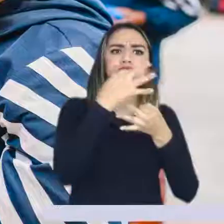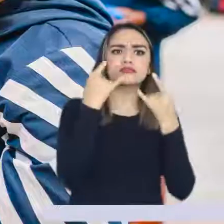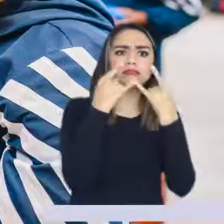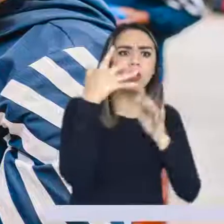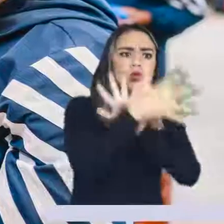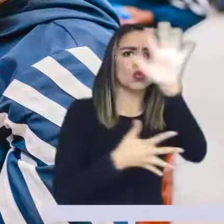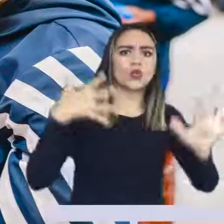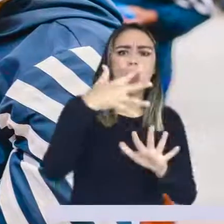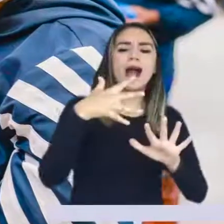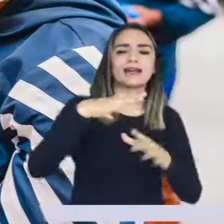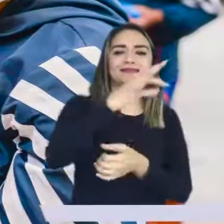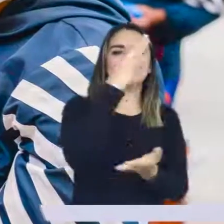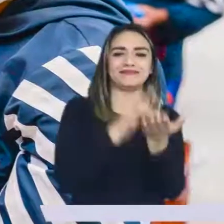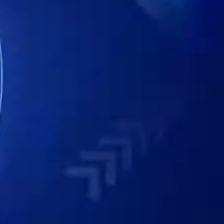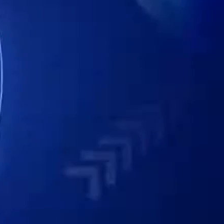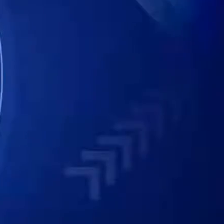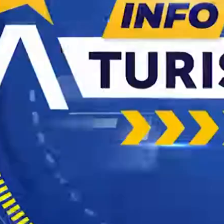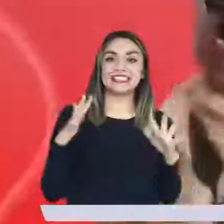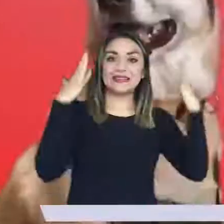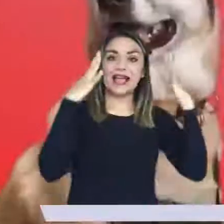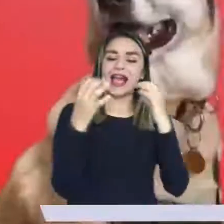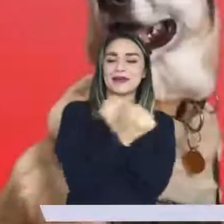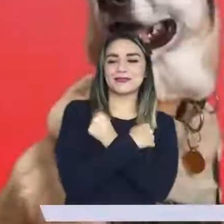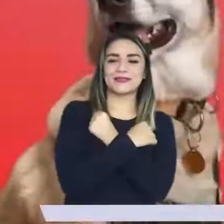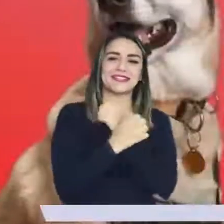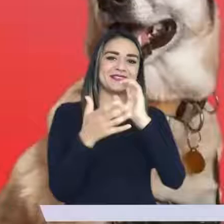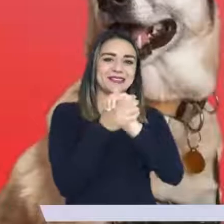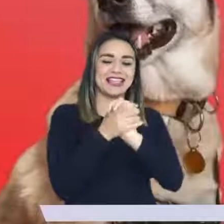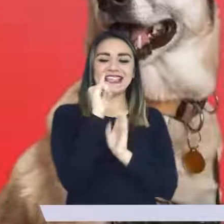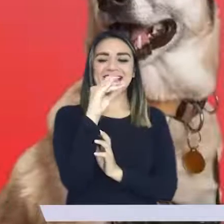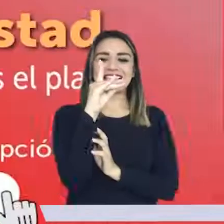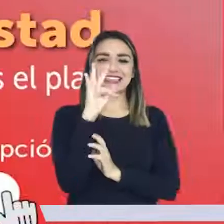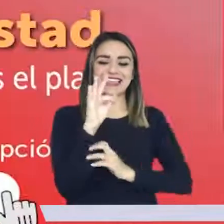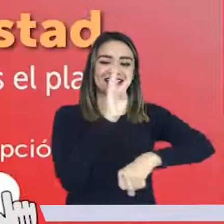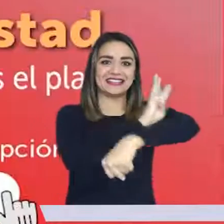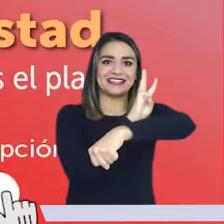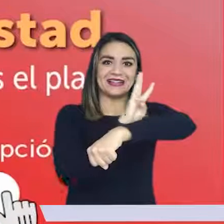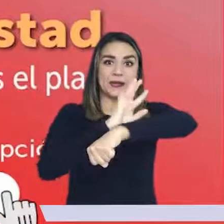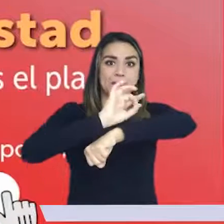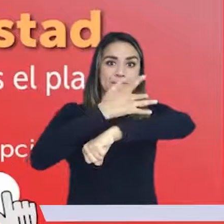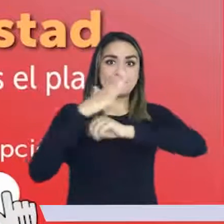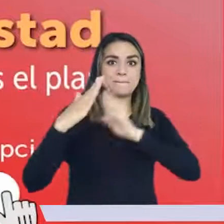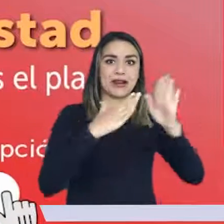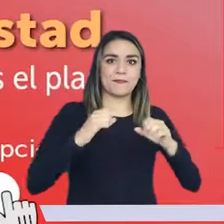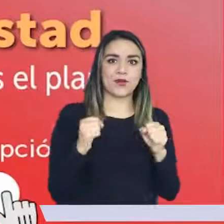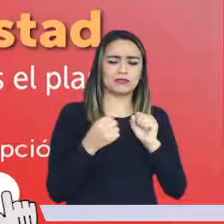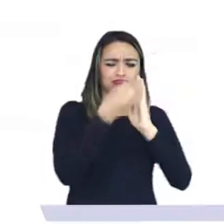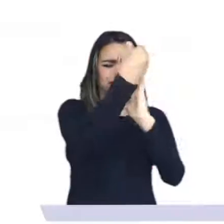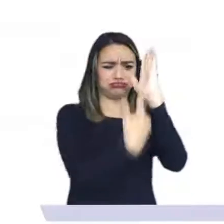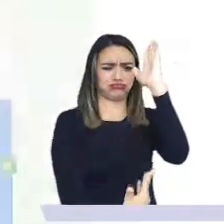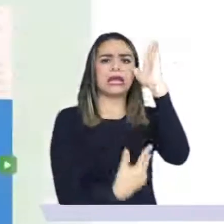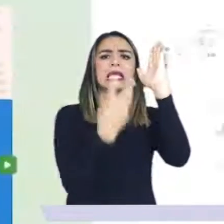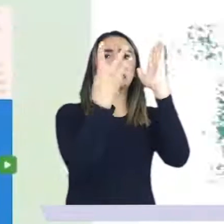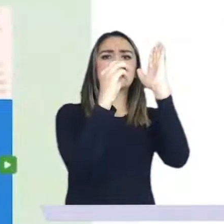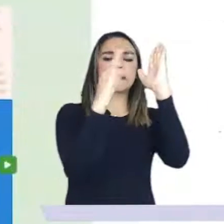convirtiéndolos en atractivos turísticos de la capital. Para la celebración del Día del Amor y la Amistad, el IDT a través de su plataforma digital Plan